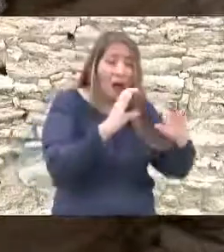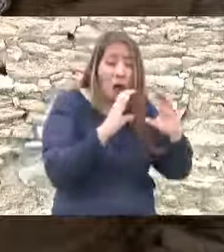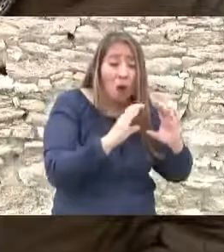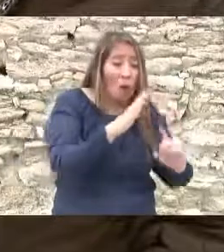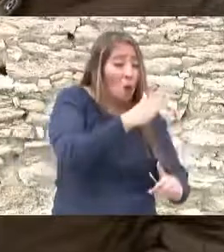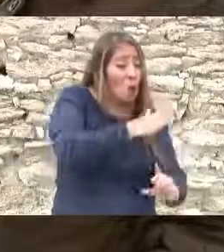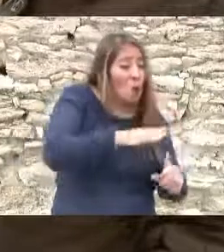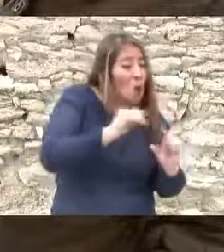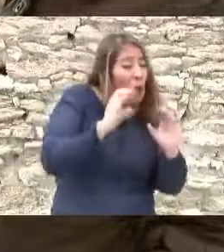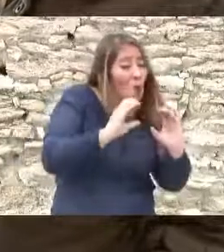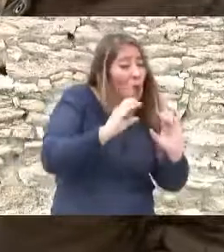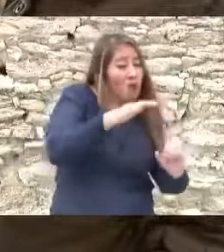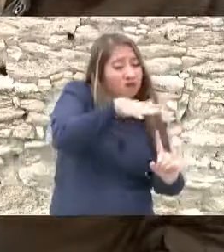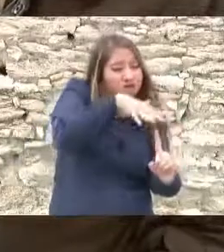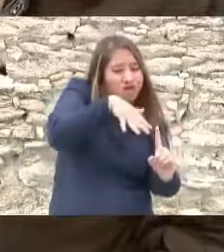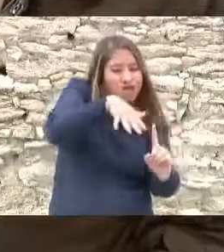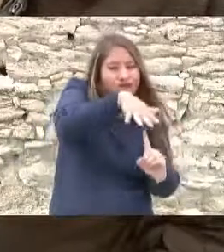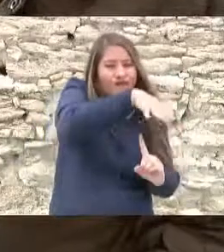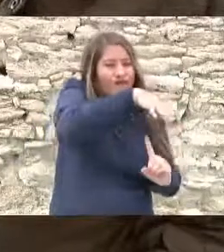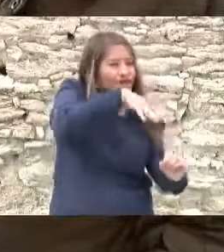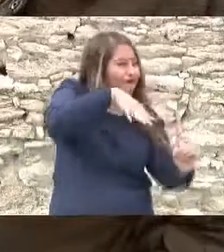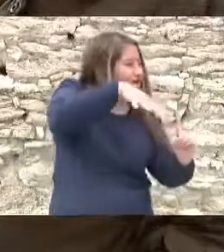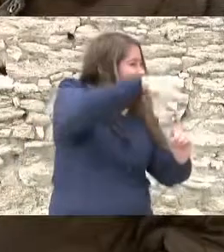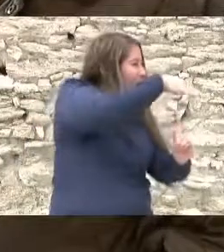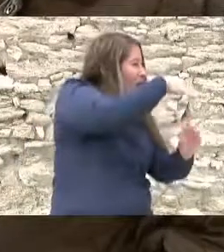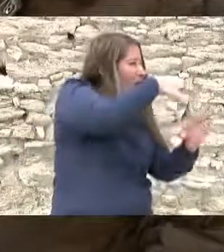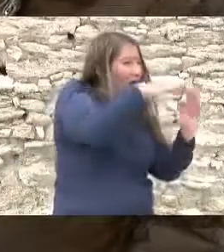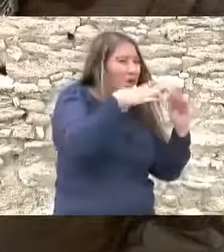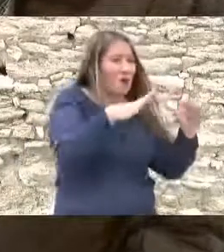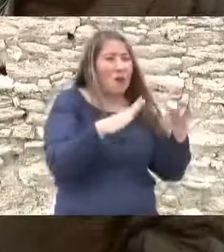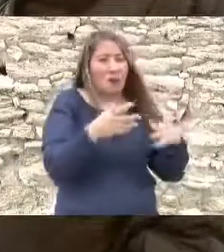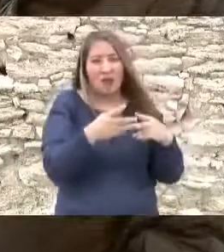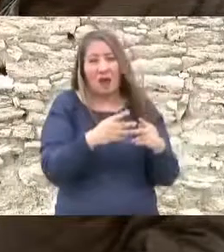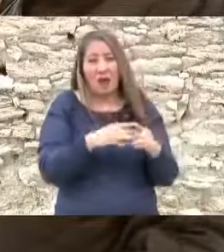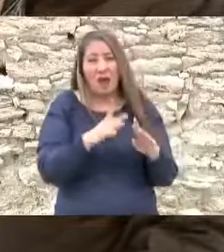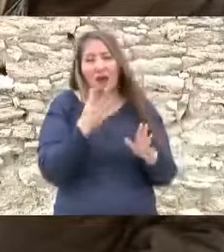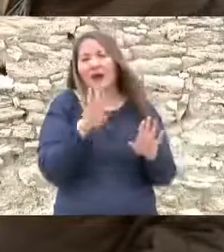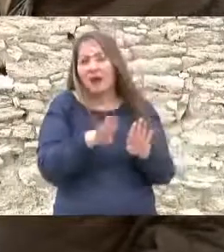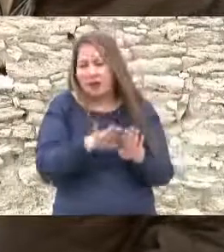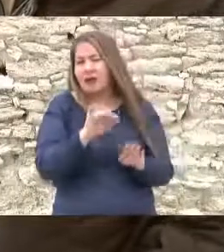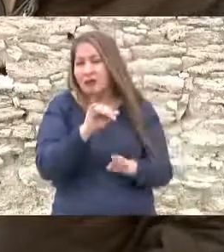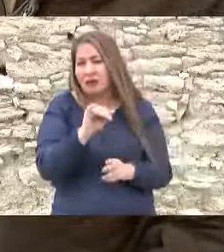el medio ambiente de producir sin destruir